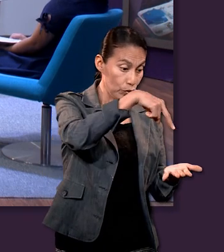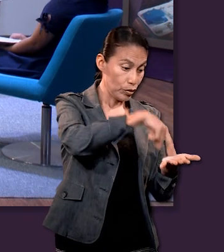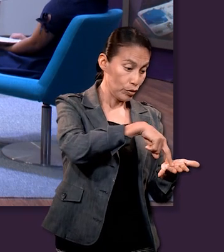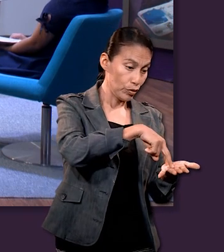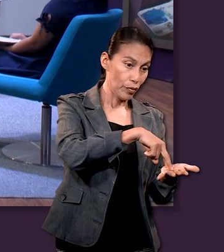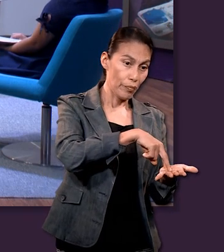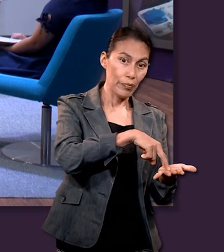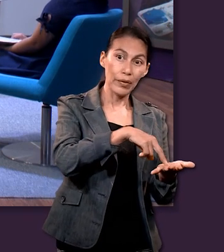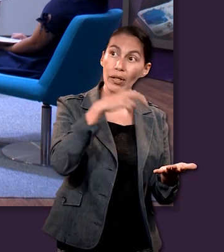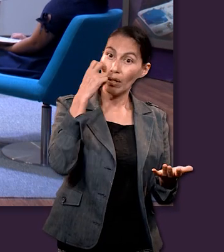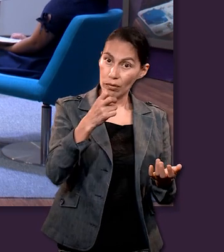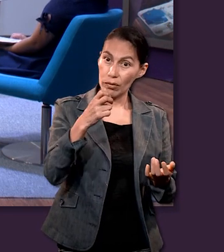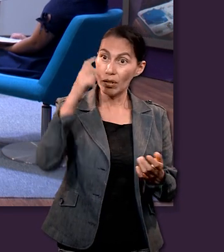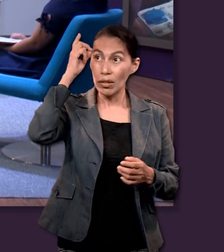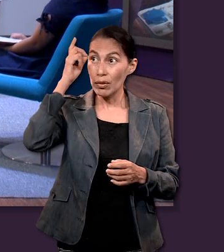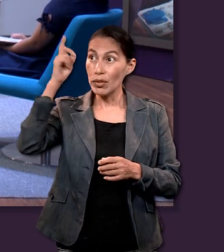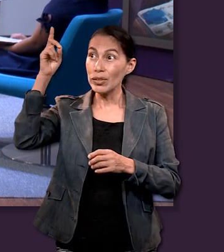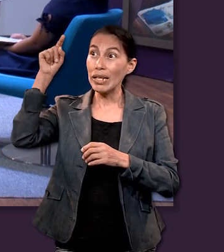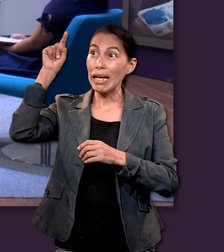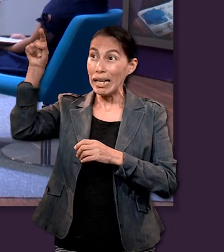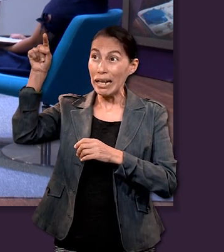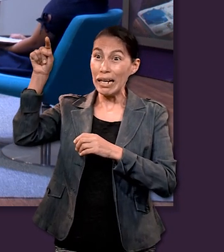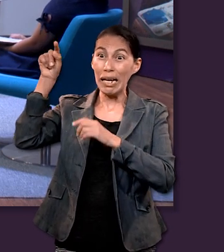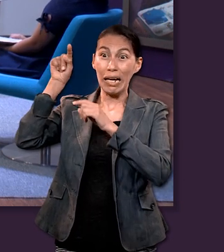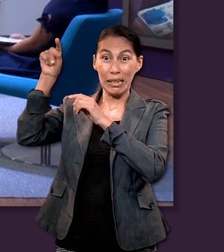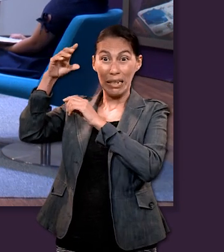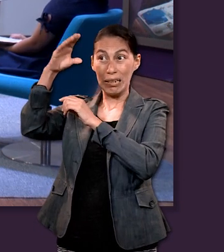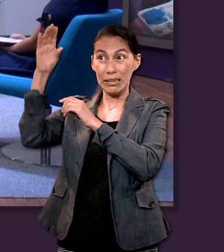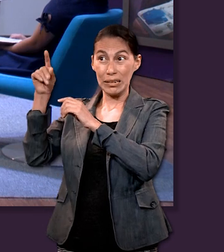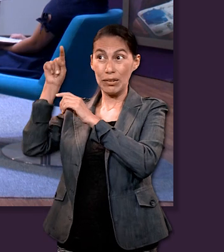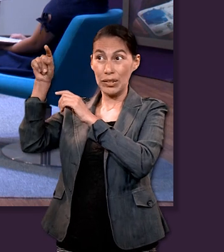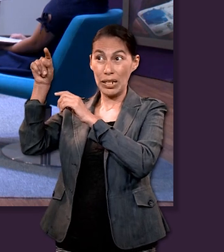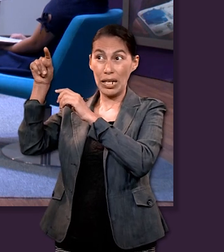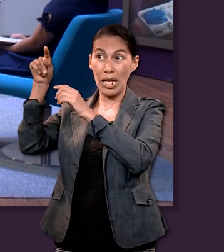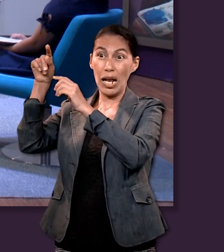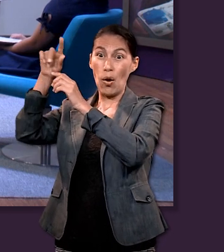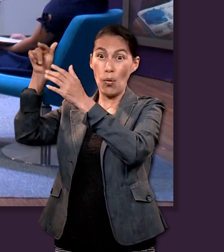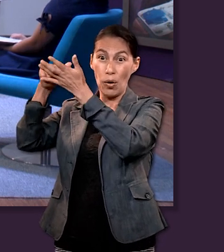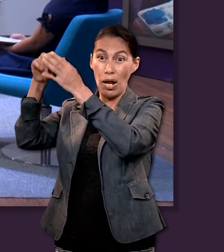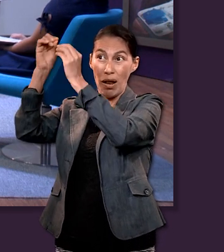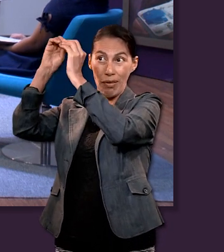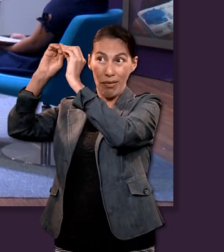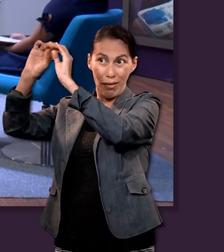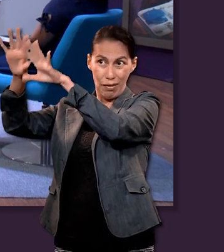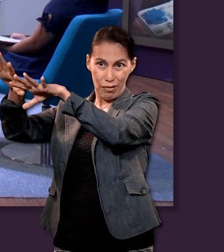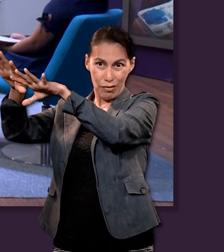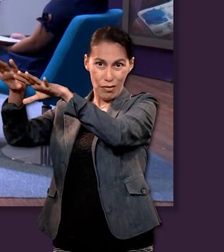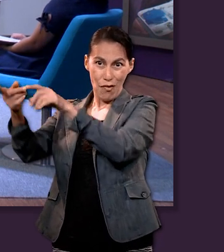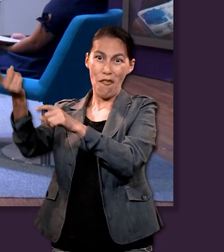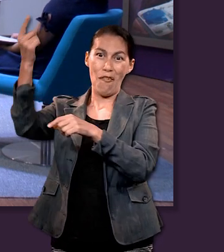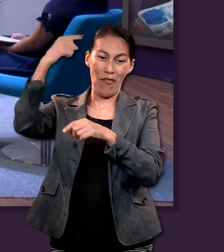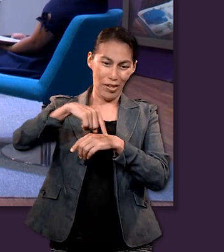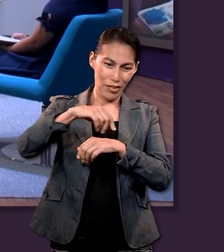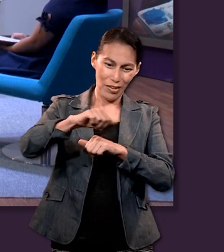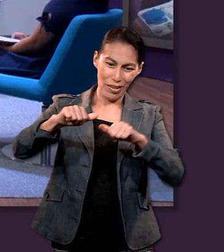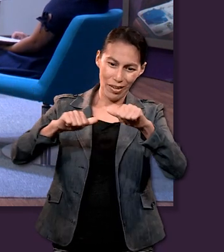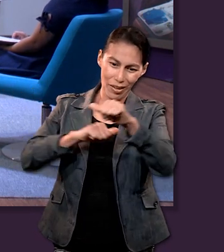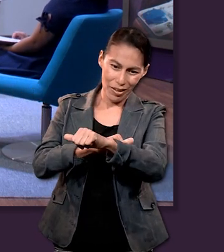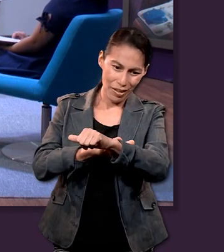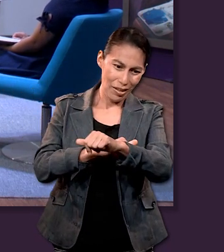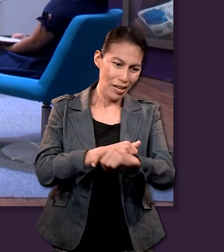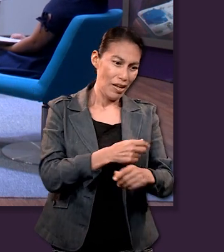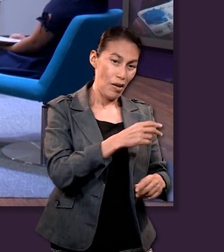restituye en su lugar como divinidad porque no solamente despertó y se quedó en la tierra